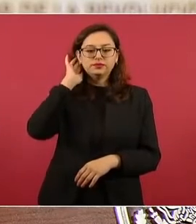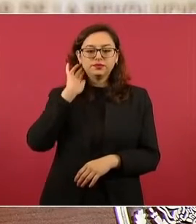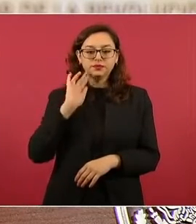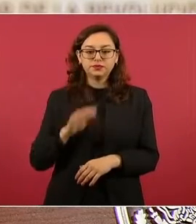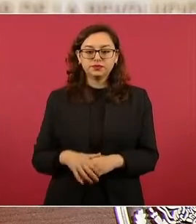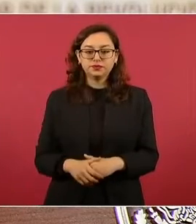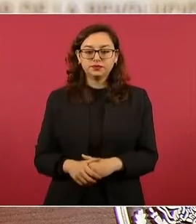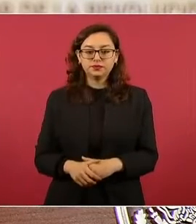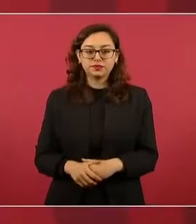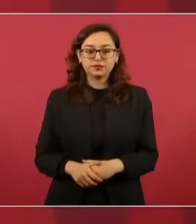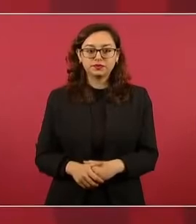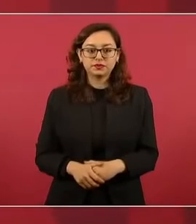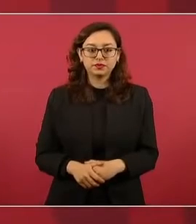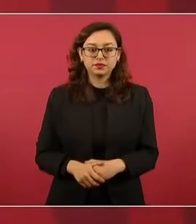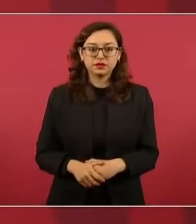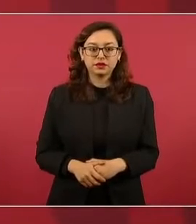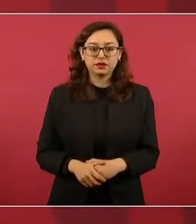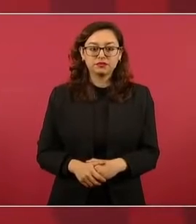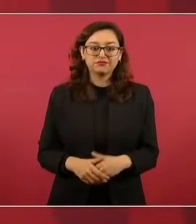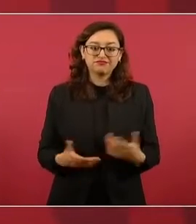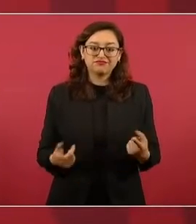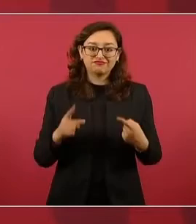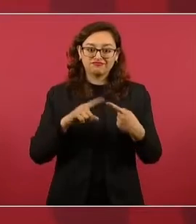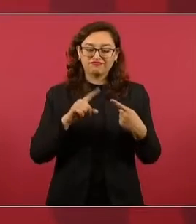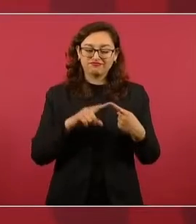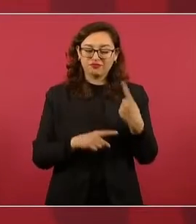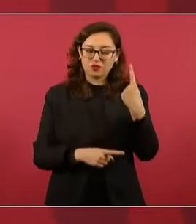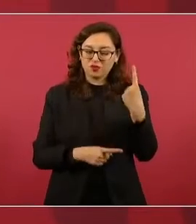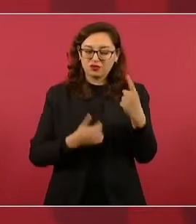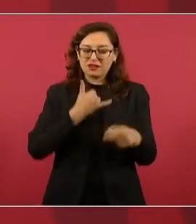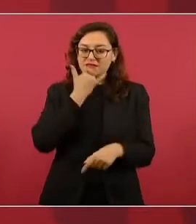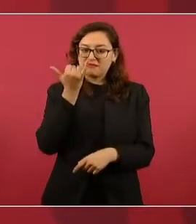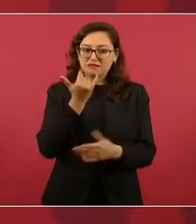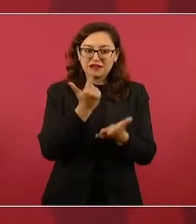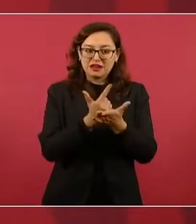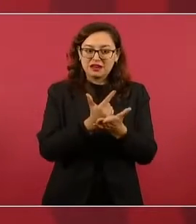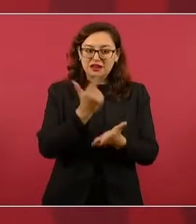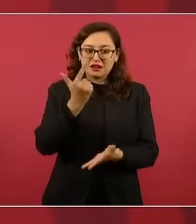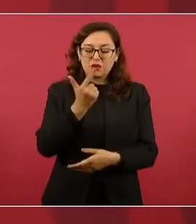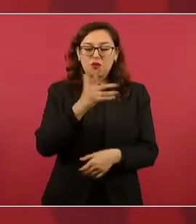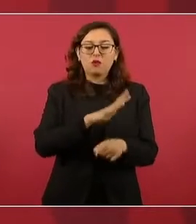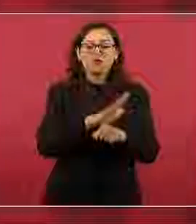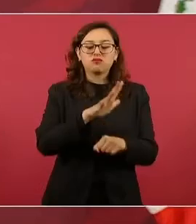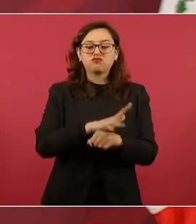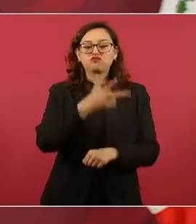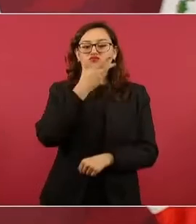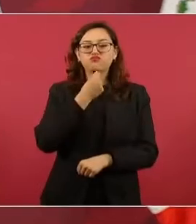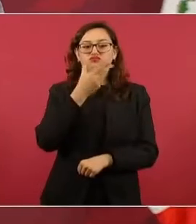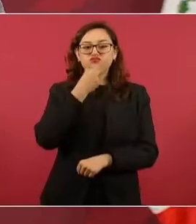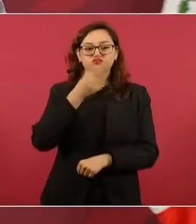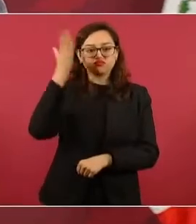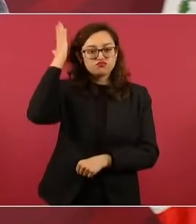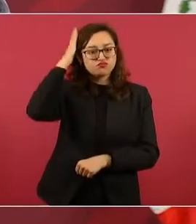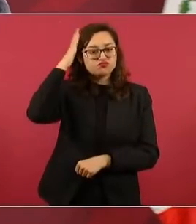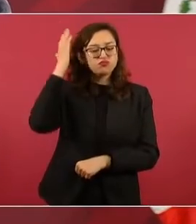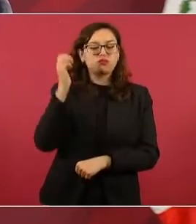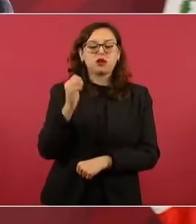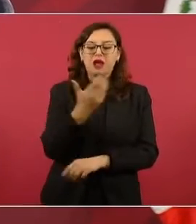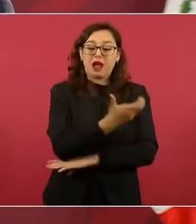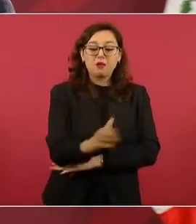Una mancha fue lo del asesinato del gran dirigente campesino, Jaramillo,